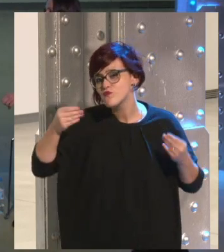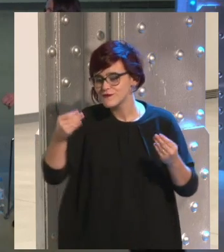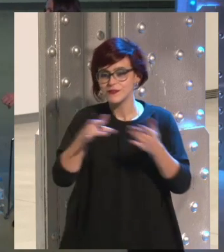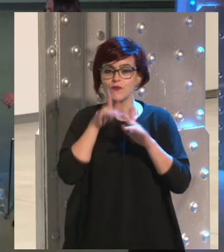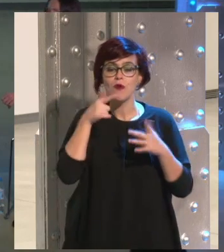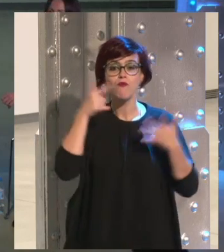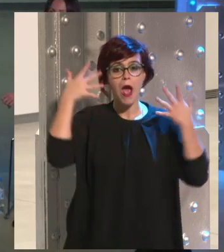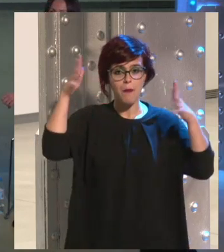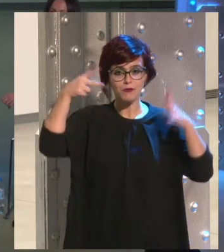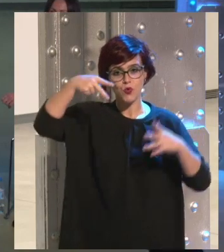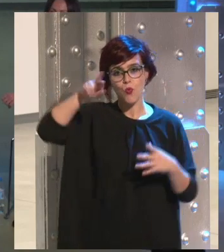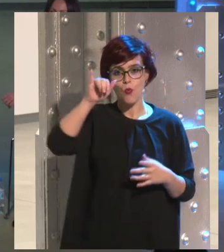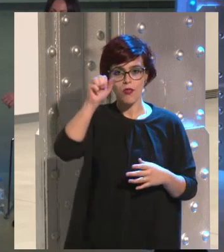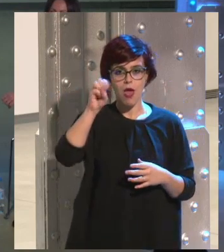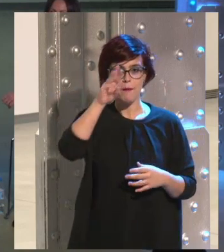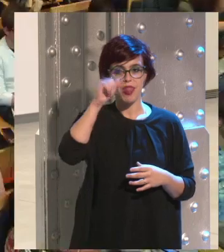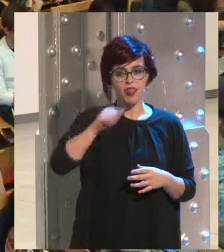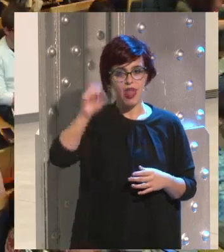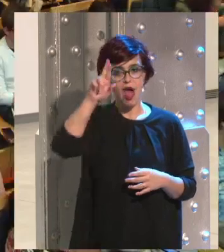dar un aplauso a Nuria Pizarro, por favor.